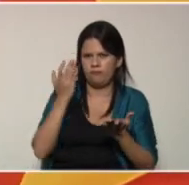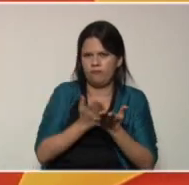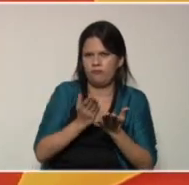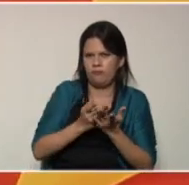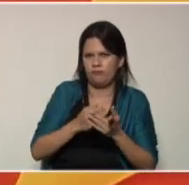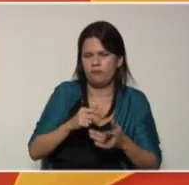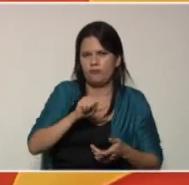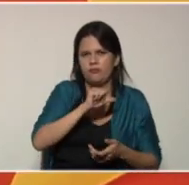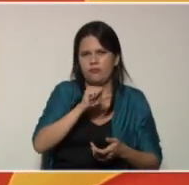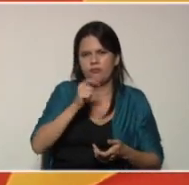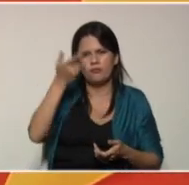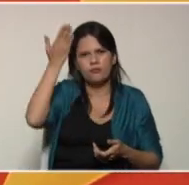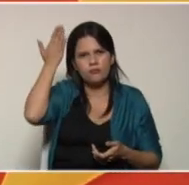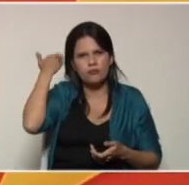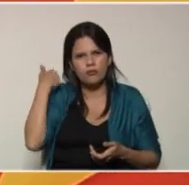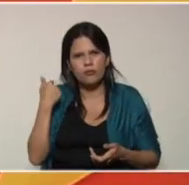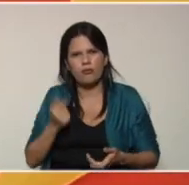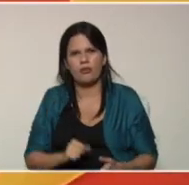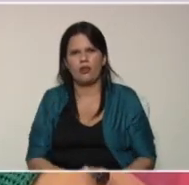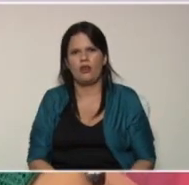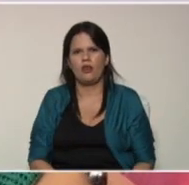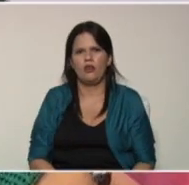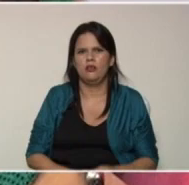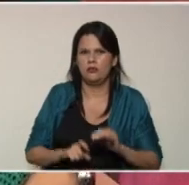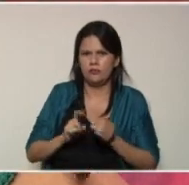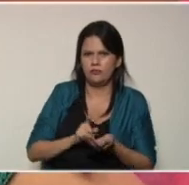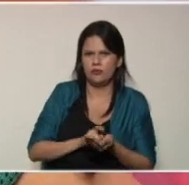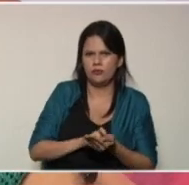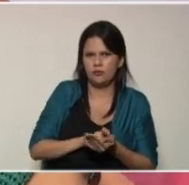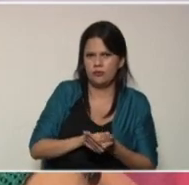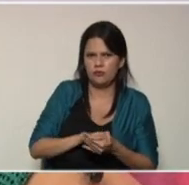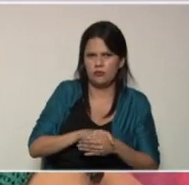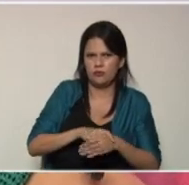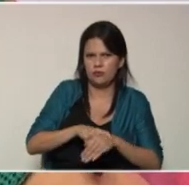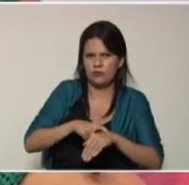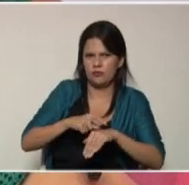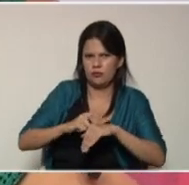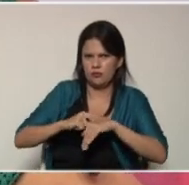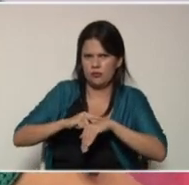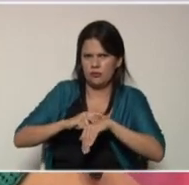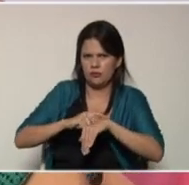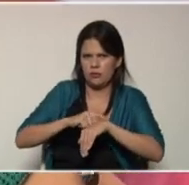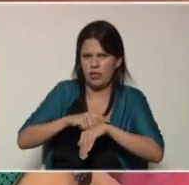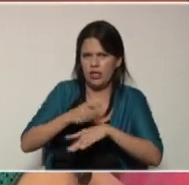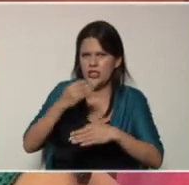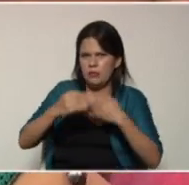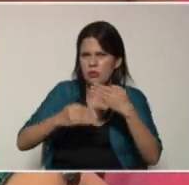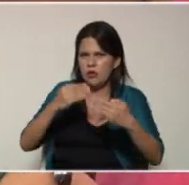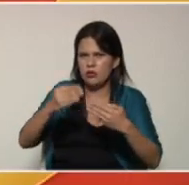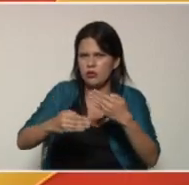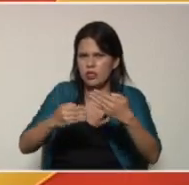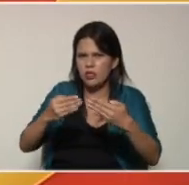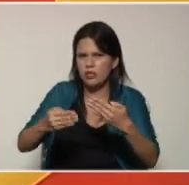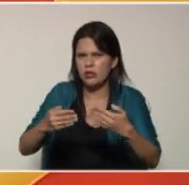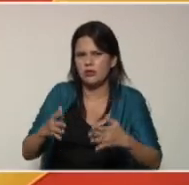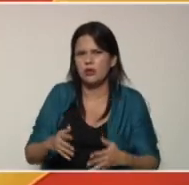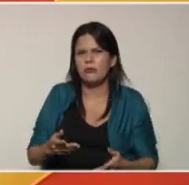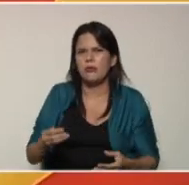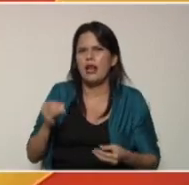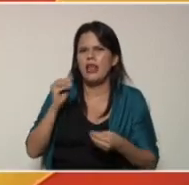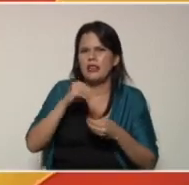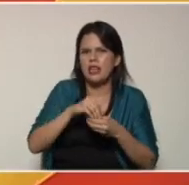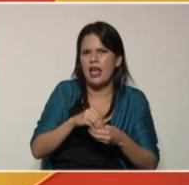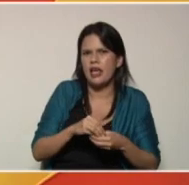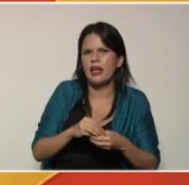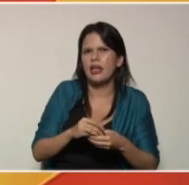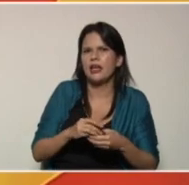microorganismos intervienen los hongos algunas bacterias intervienen en ese proceso de descomposición para aportar los nutrientes a